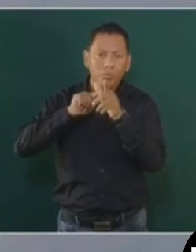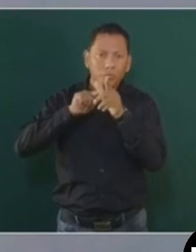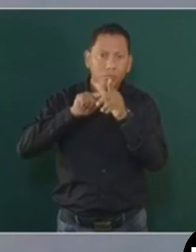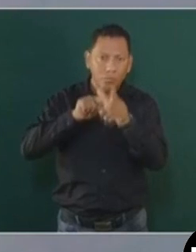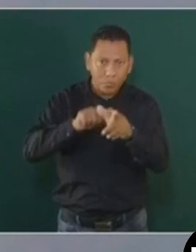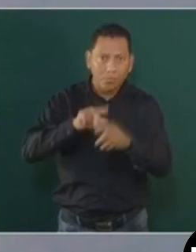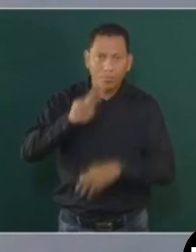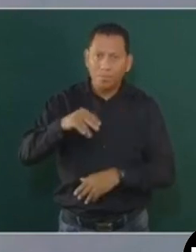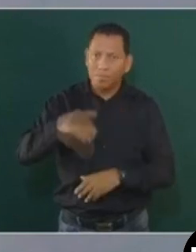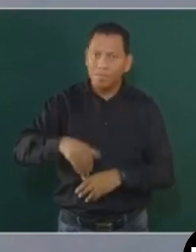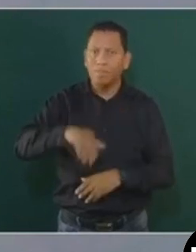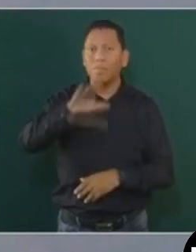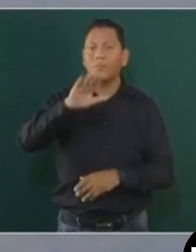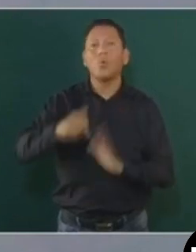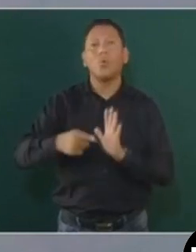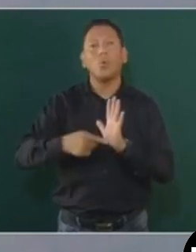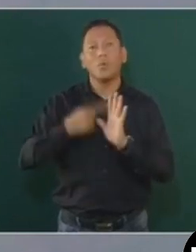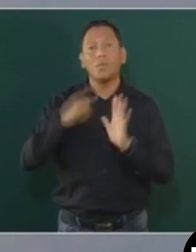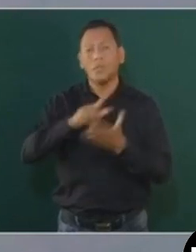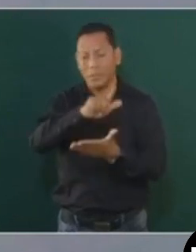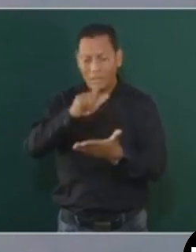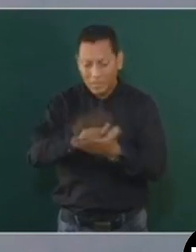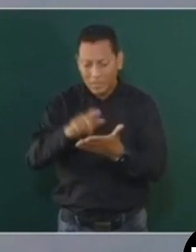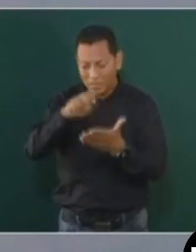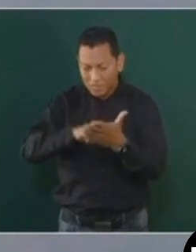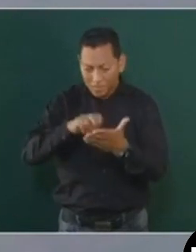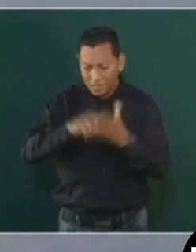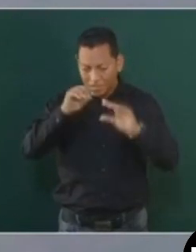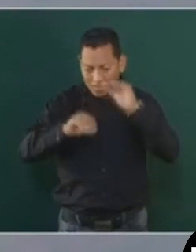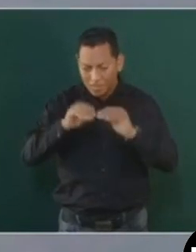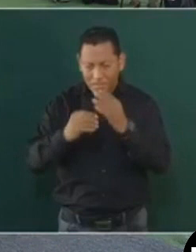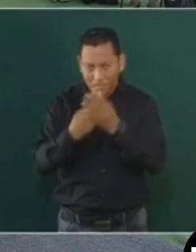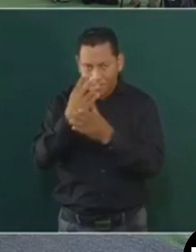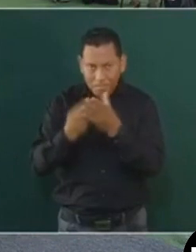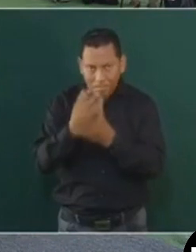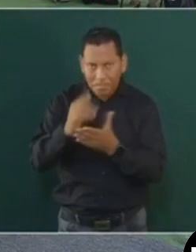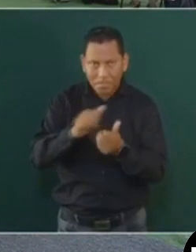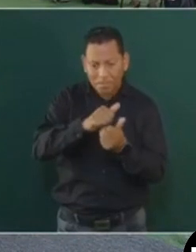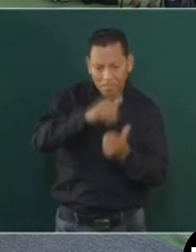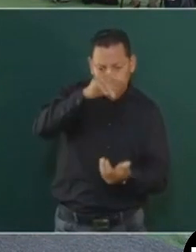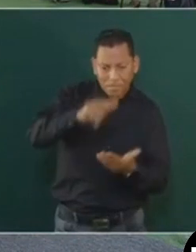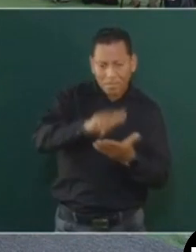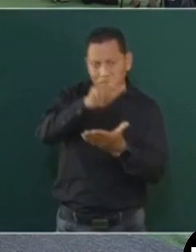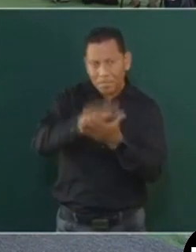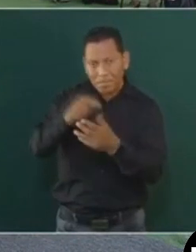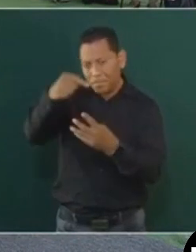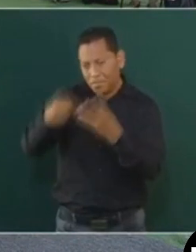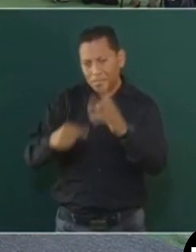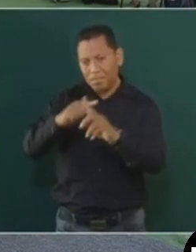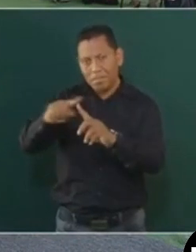se van a volver a hacer reformas constitucionales, legales,